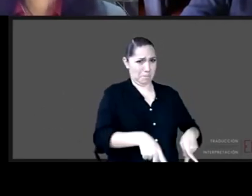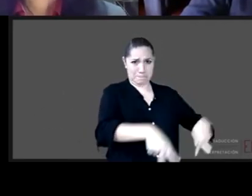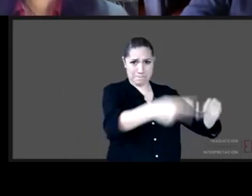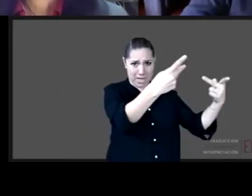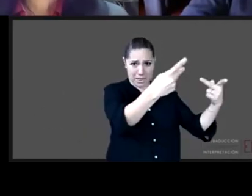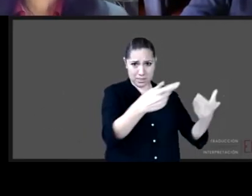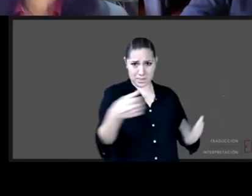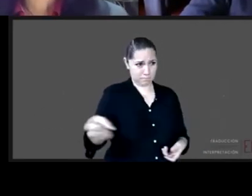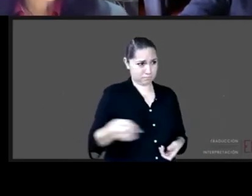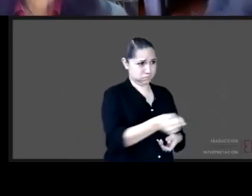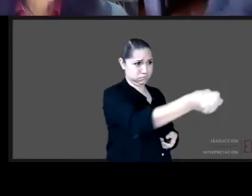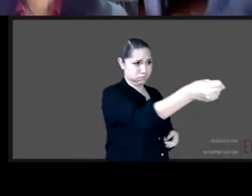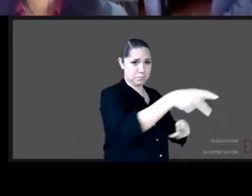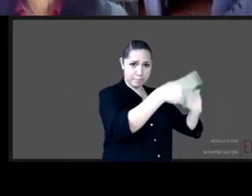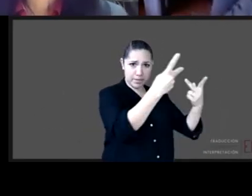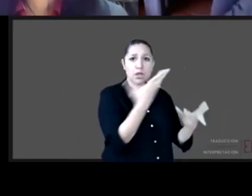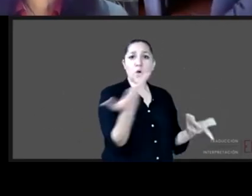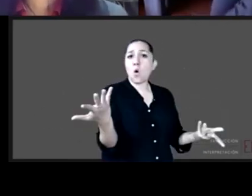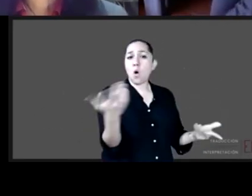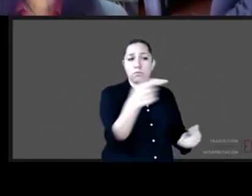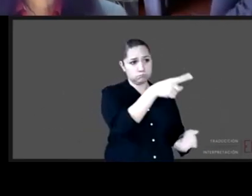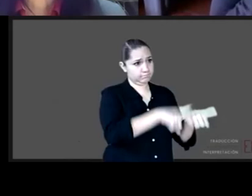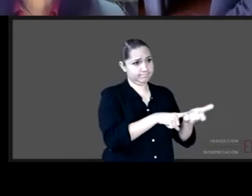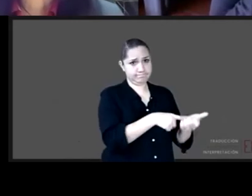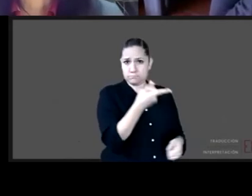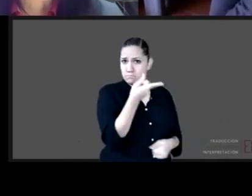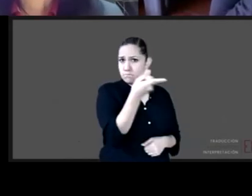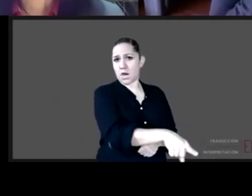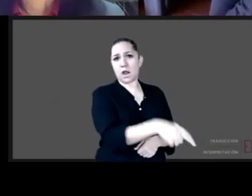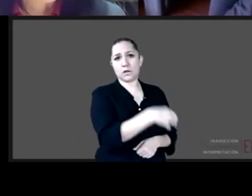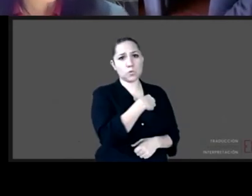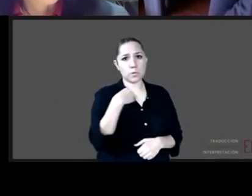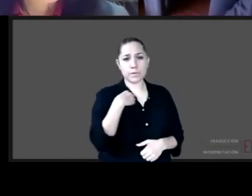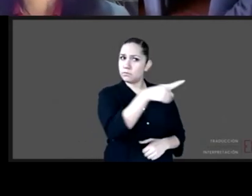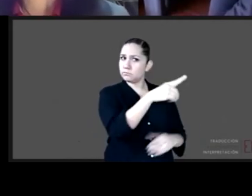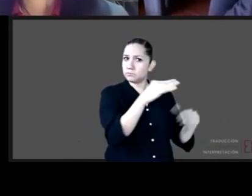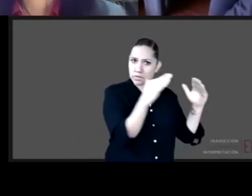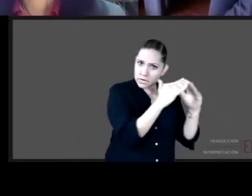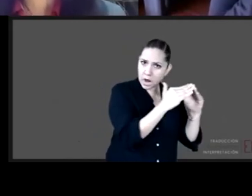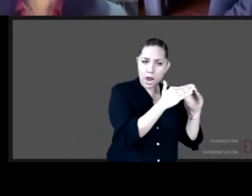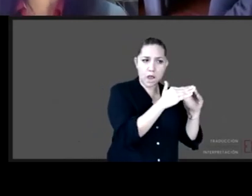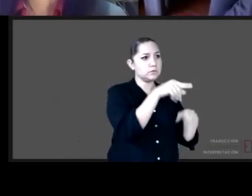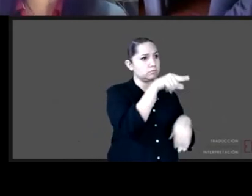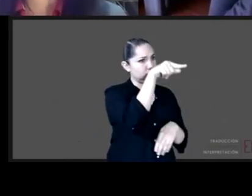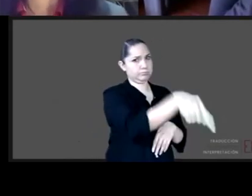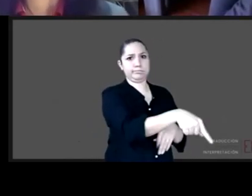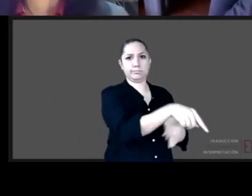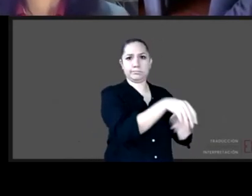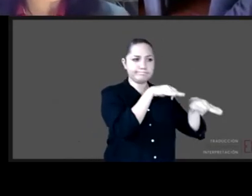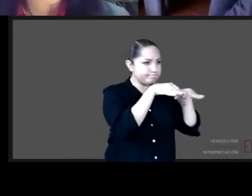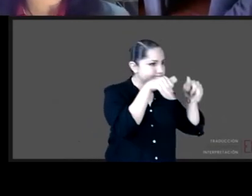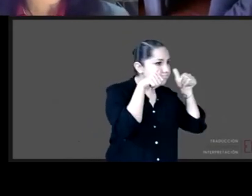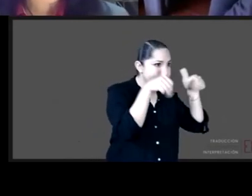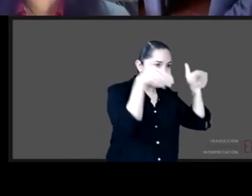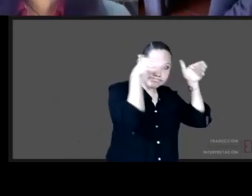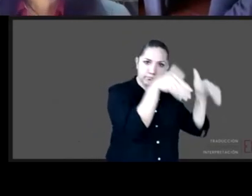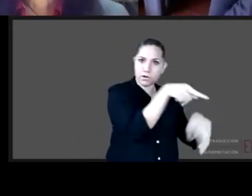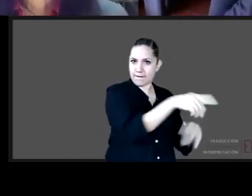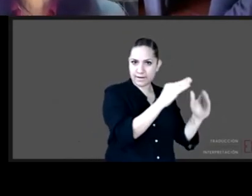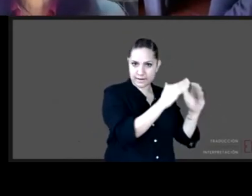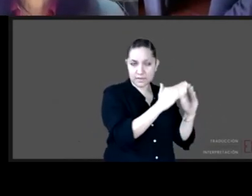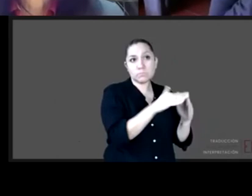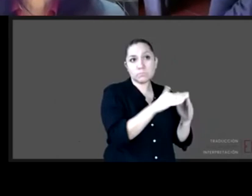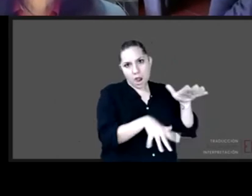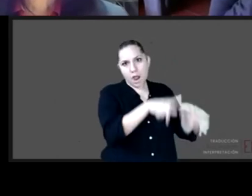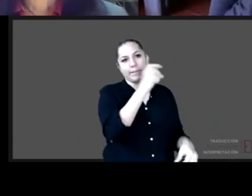casa. Y, además, pues, esto los lleva a embarazos adolescentes también que van preservando también la pobreza. Por